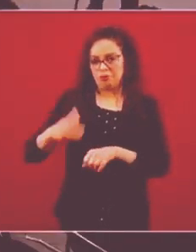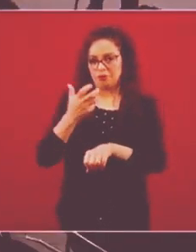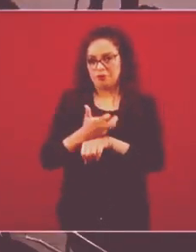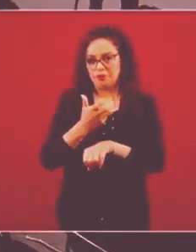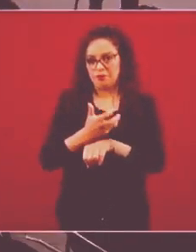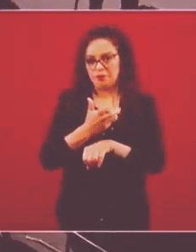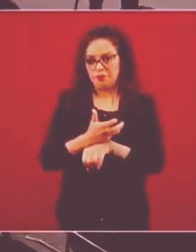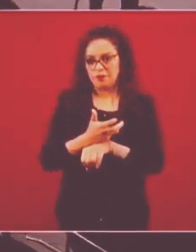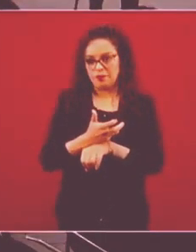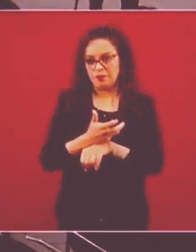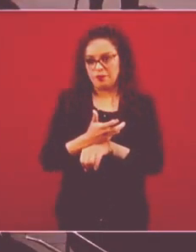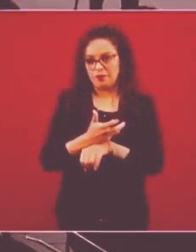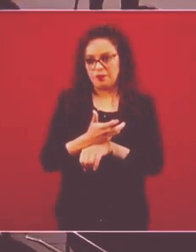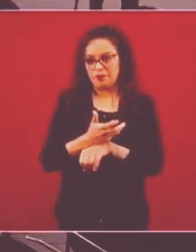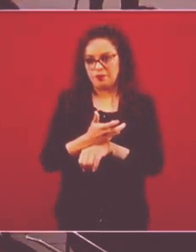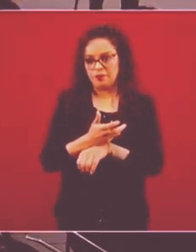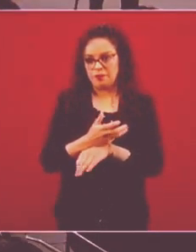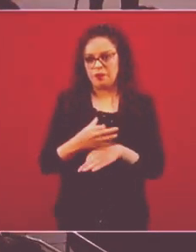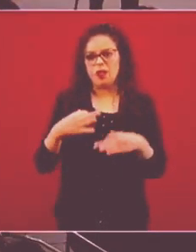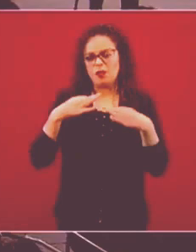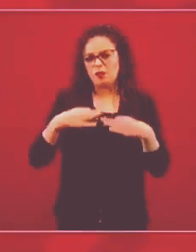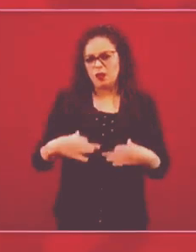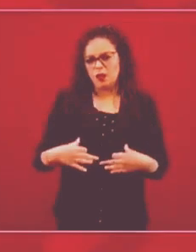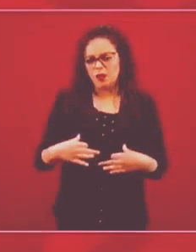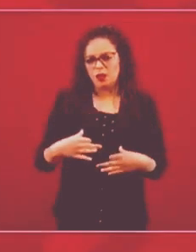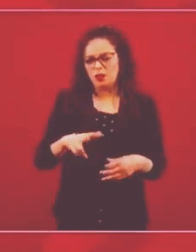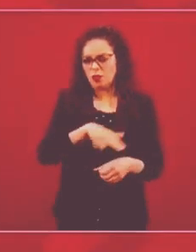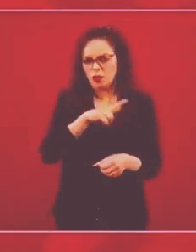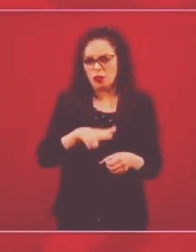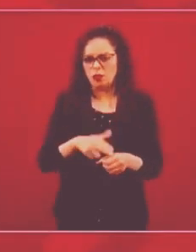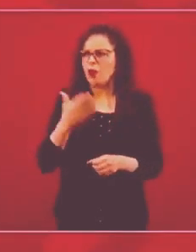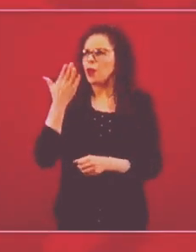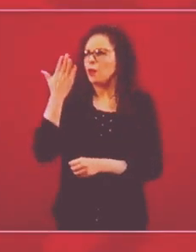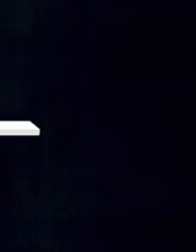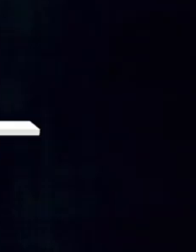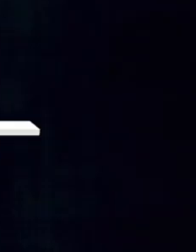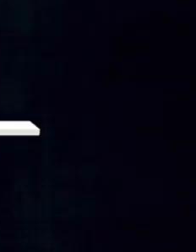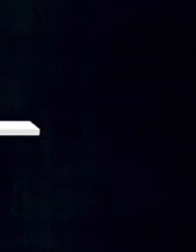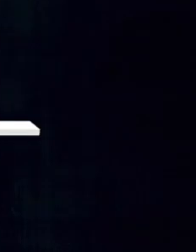Queremos informe sobre este caso.